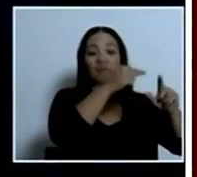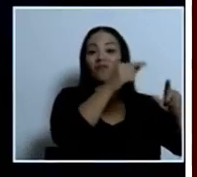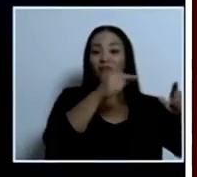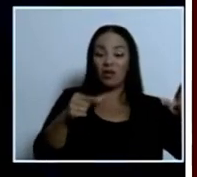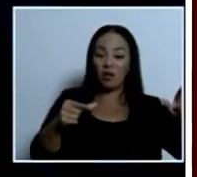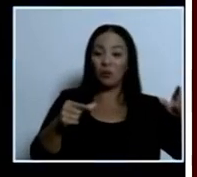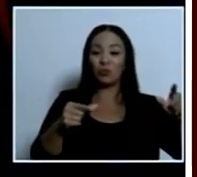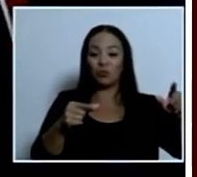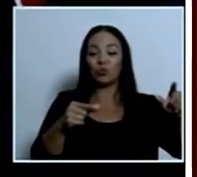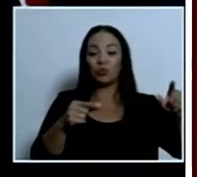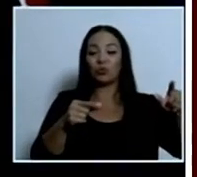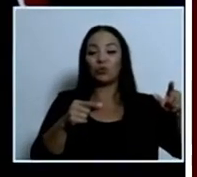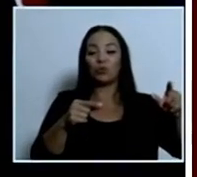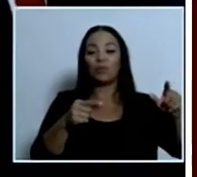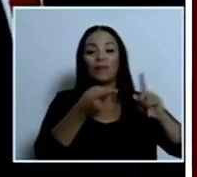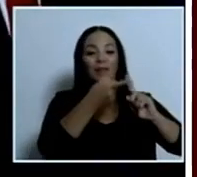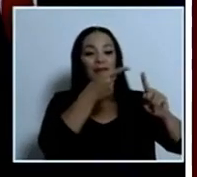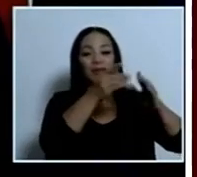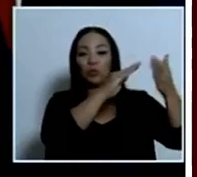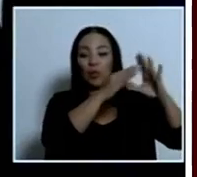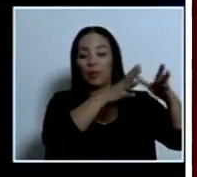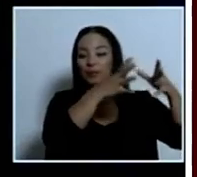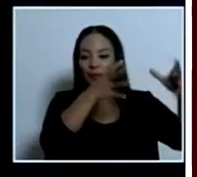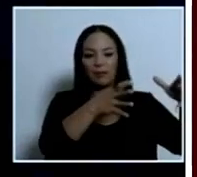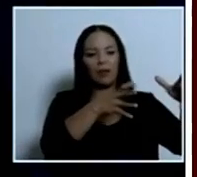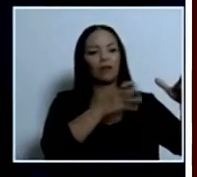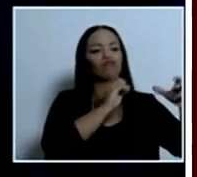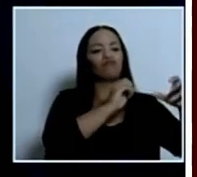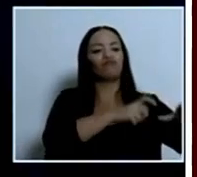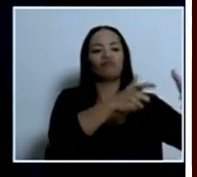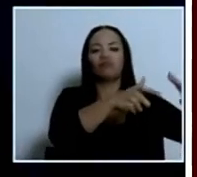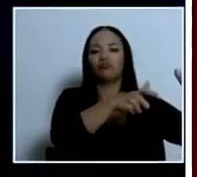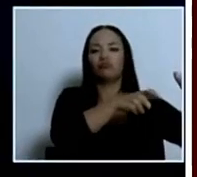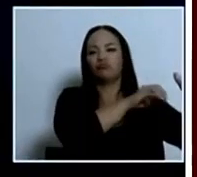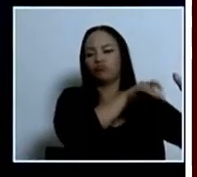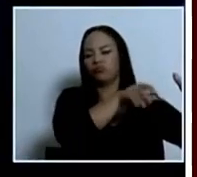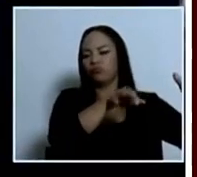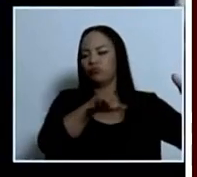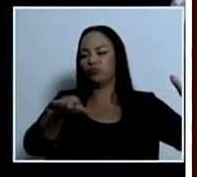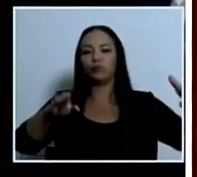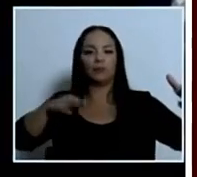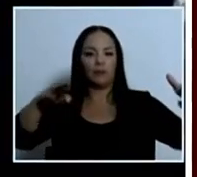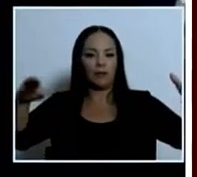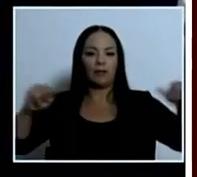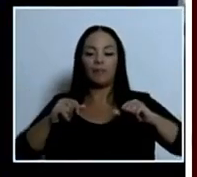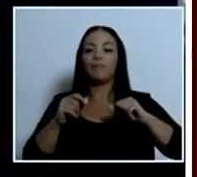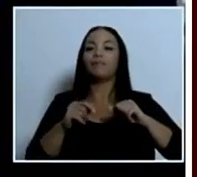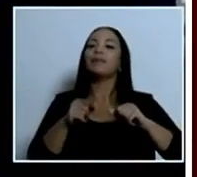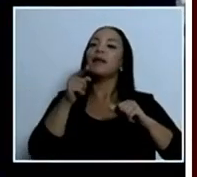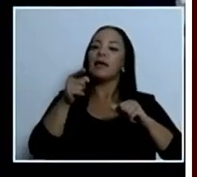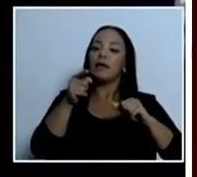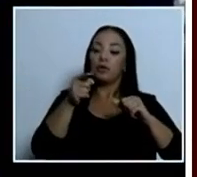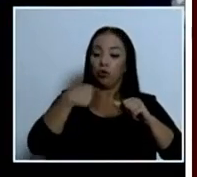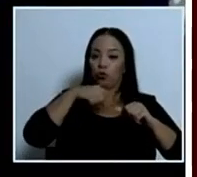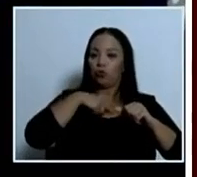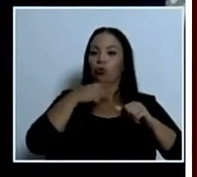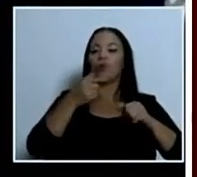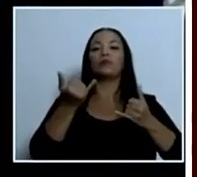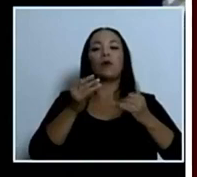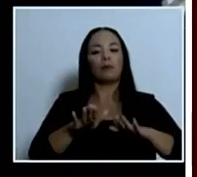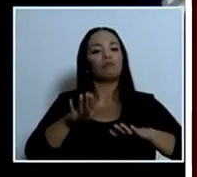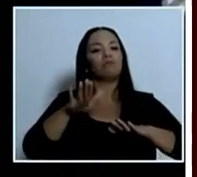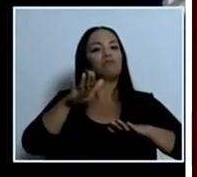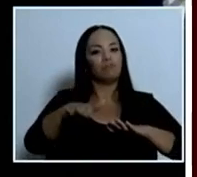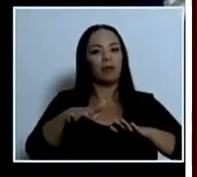que salen de las principales ciudades, razón por la cual dar este paso nosotros de una manera previa igualmente nos vuelve a